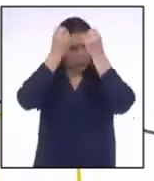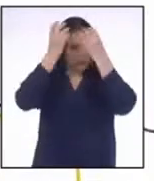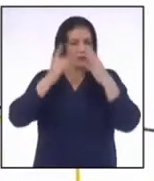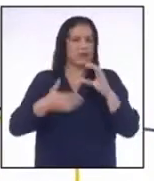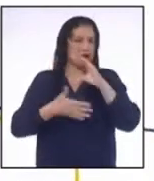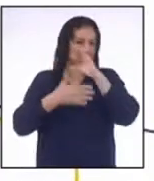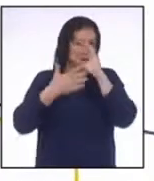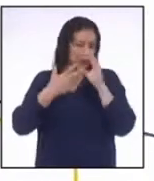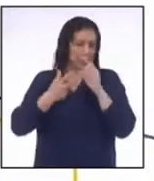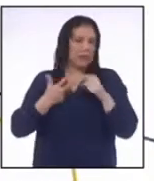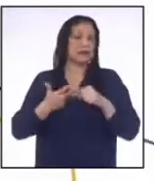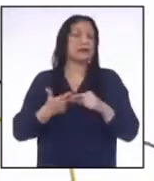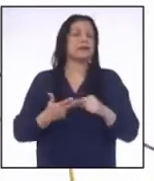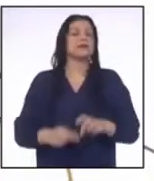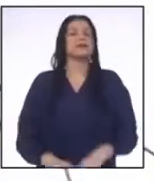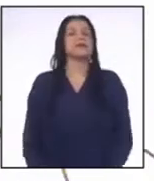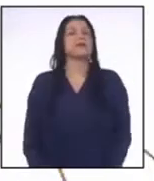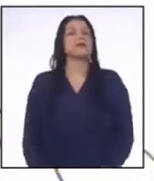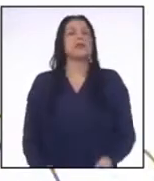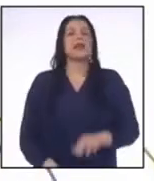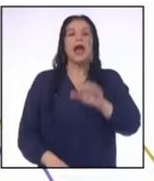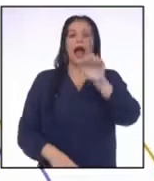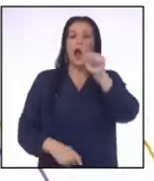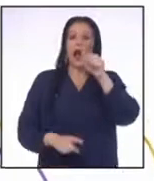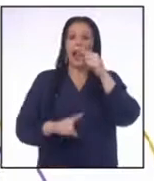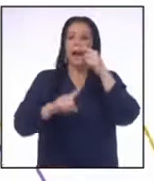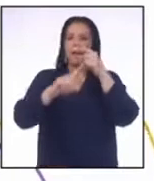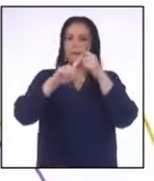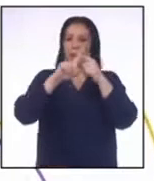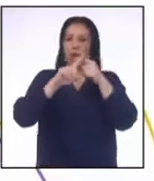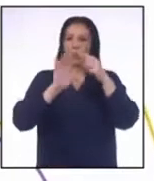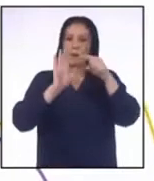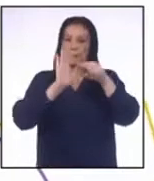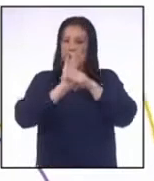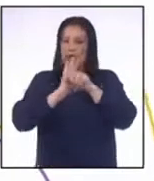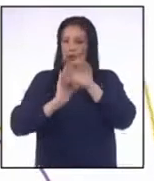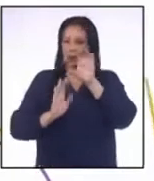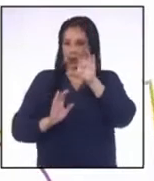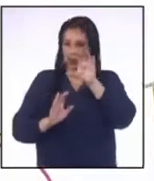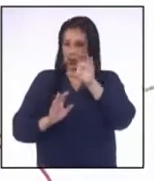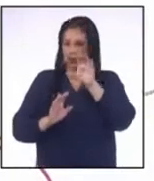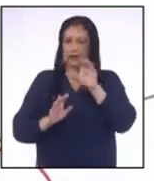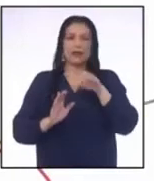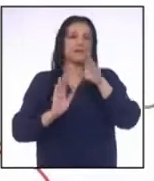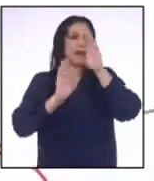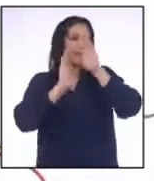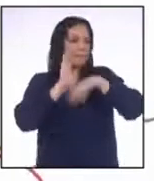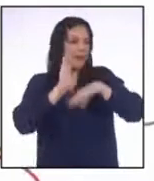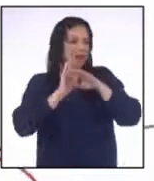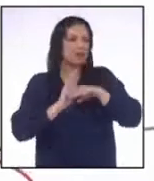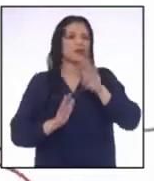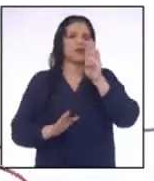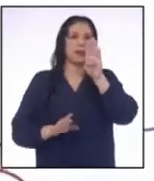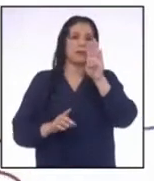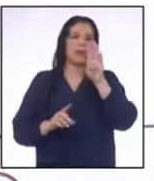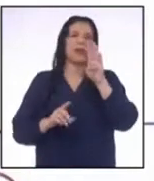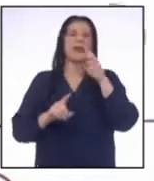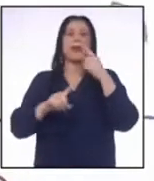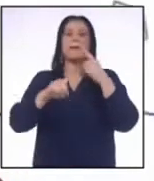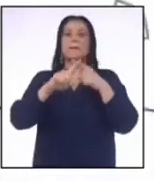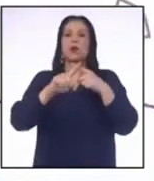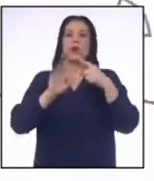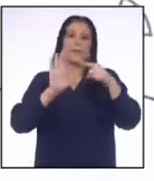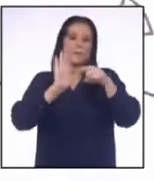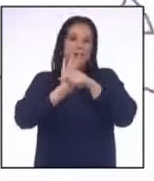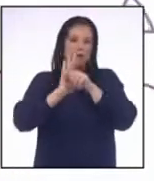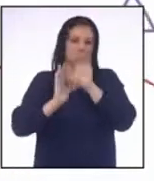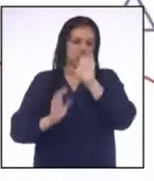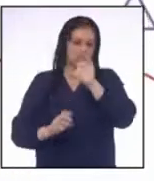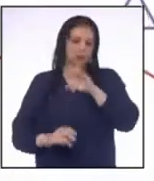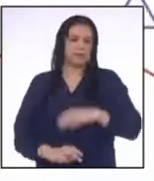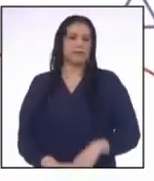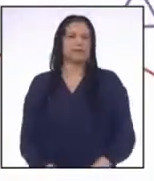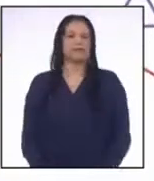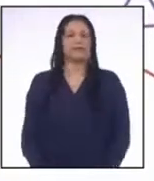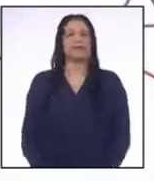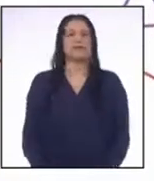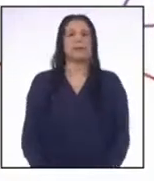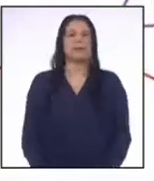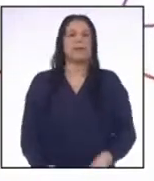Entonces A multiplicado por menos C Es menor que B multiplicado por menos C